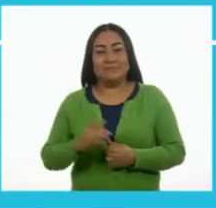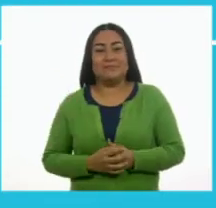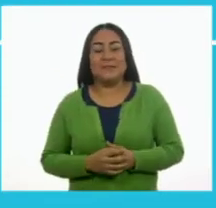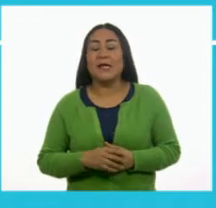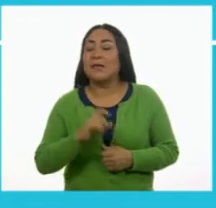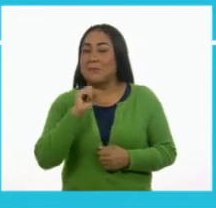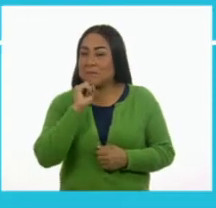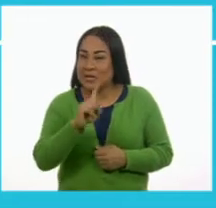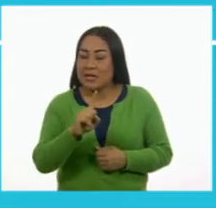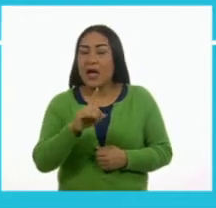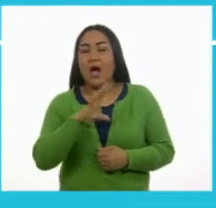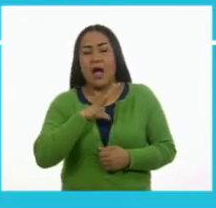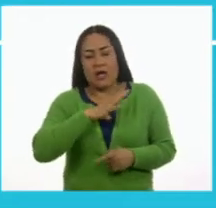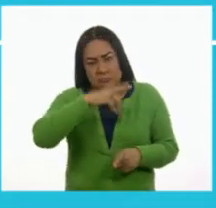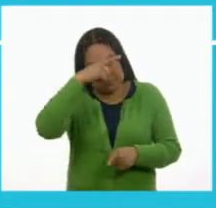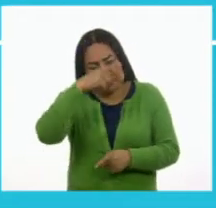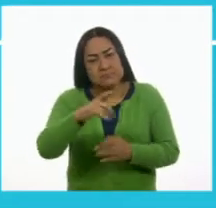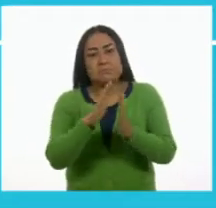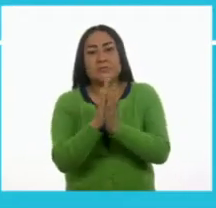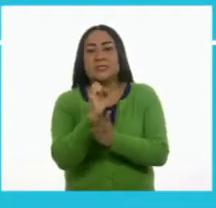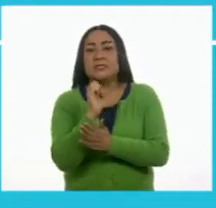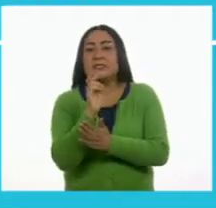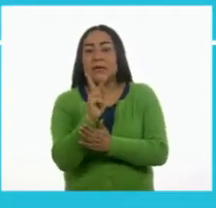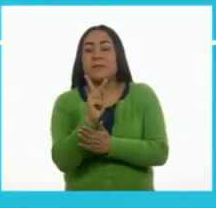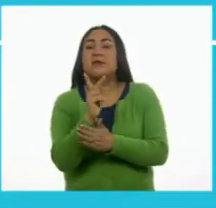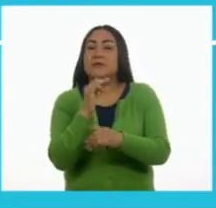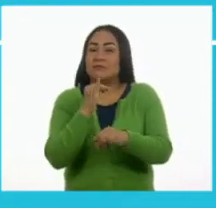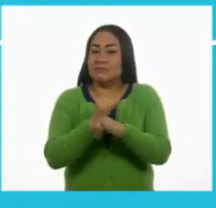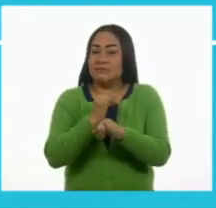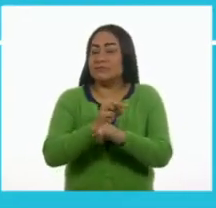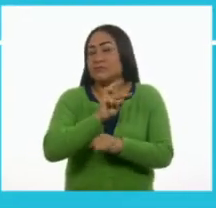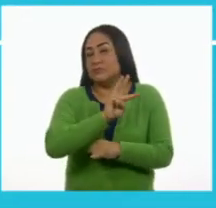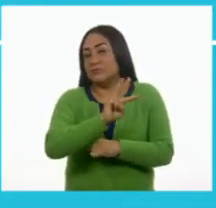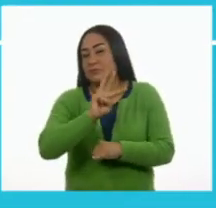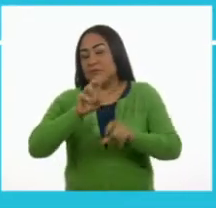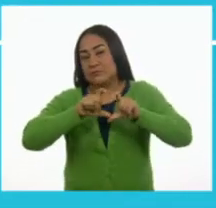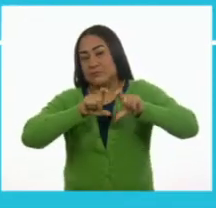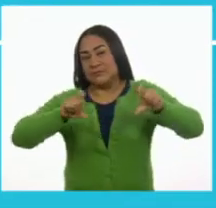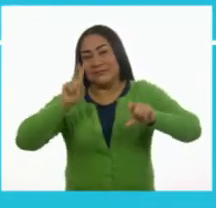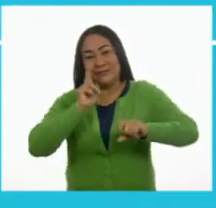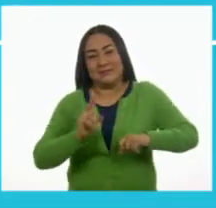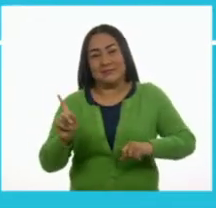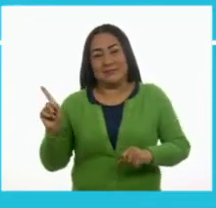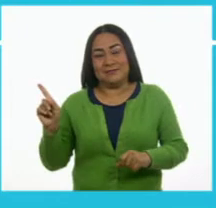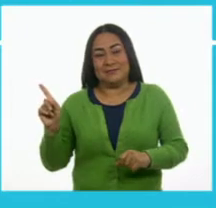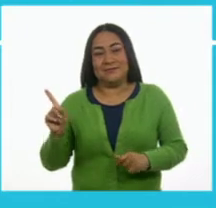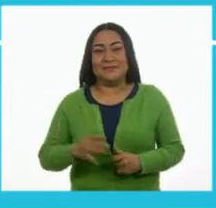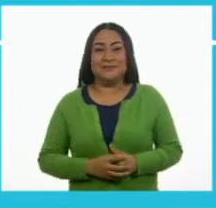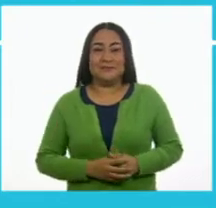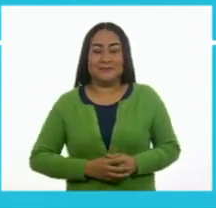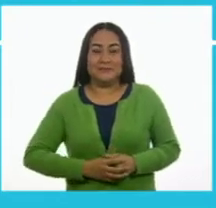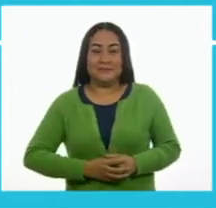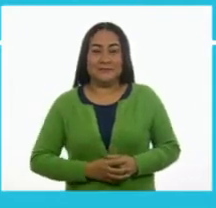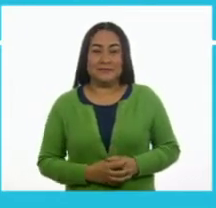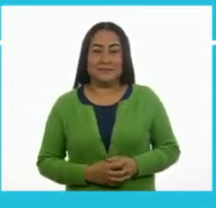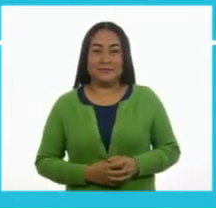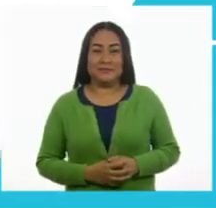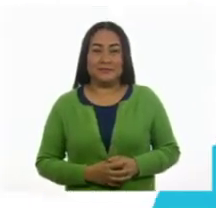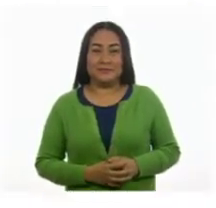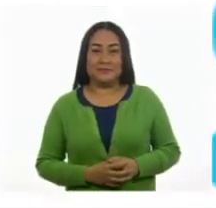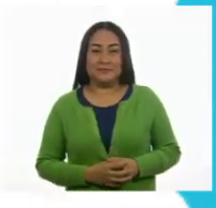También puedes encontrar los libros de texto en la página conalitej.sep.gob.mx